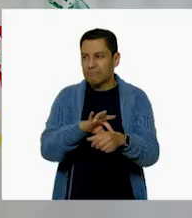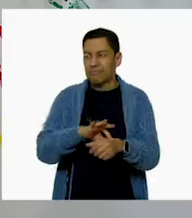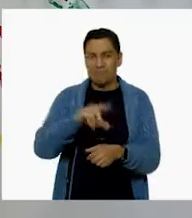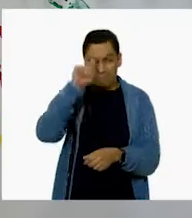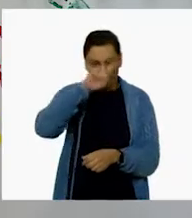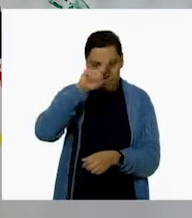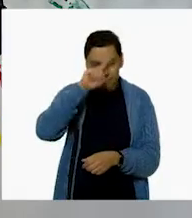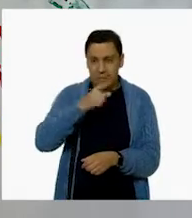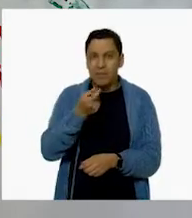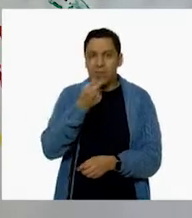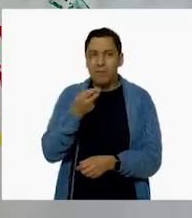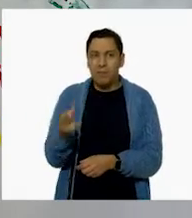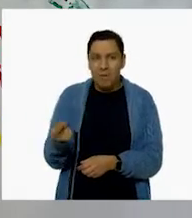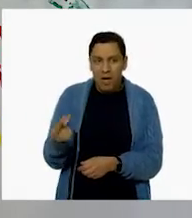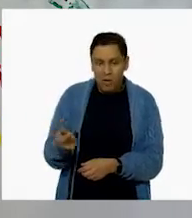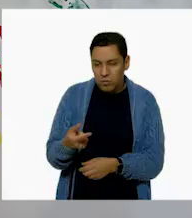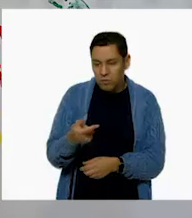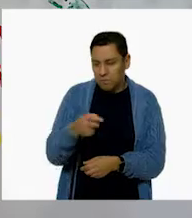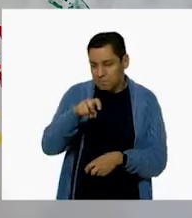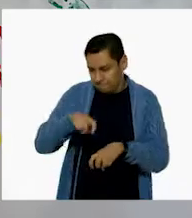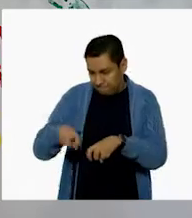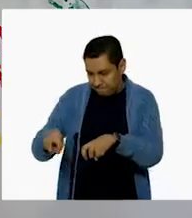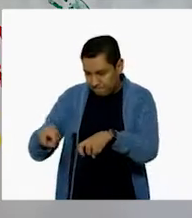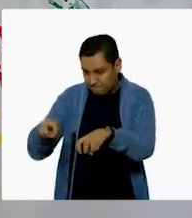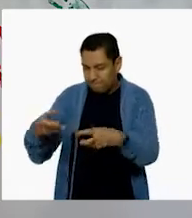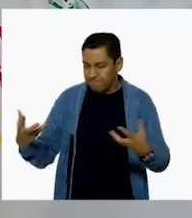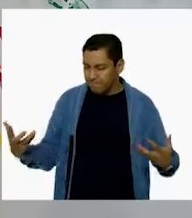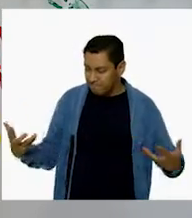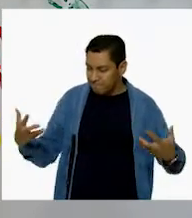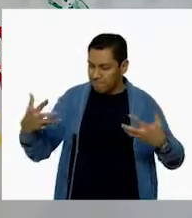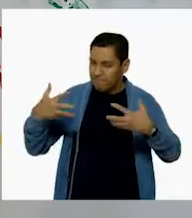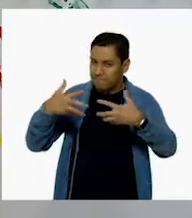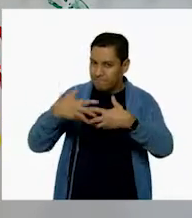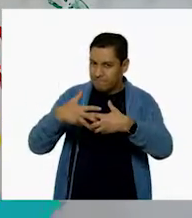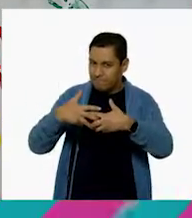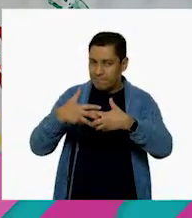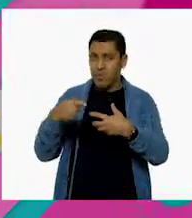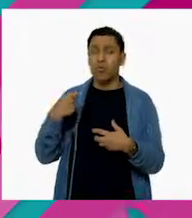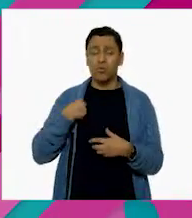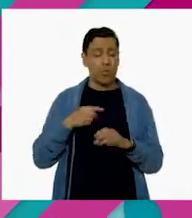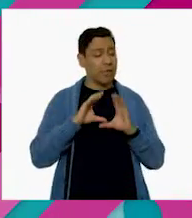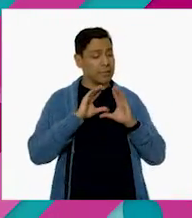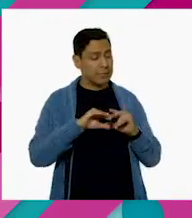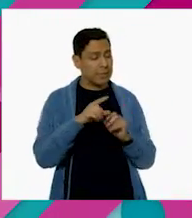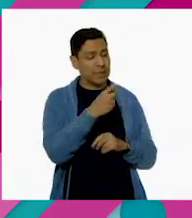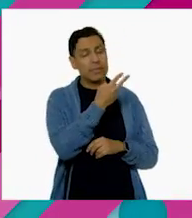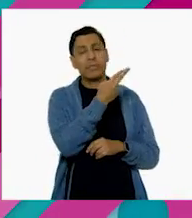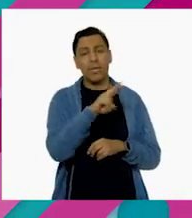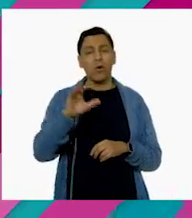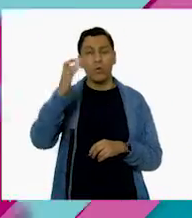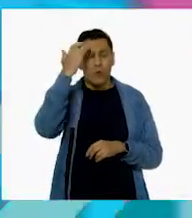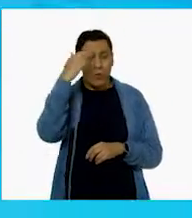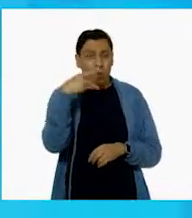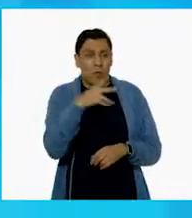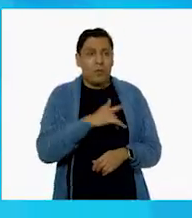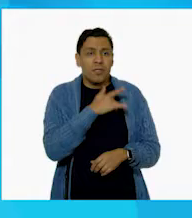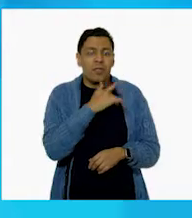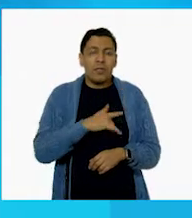parte de mi tarea enseñarles a reconocer sus emociones, a